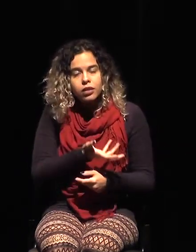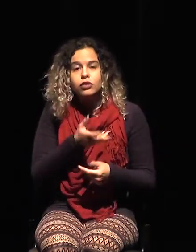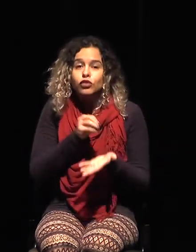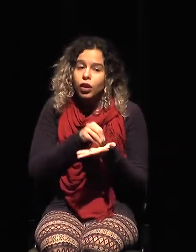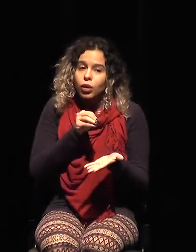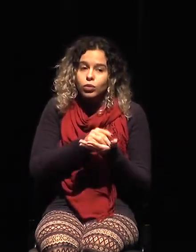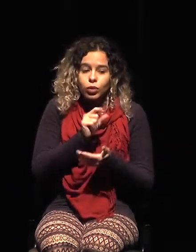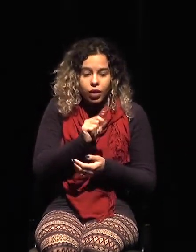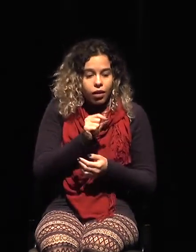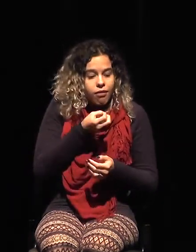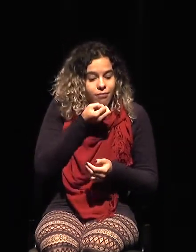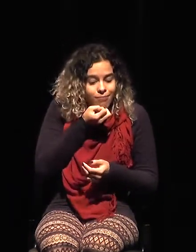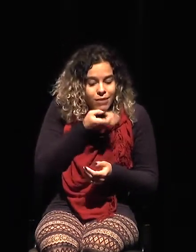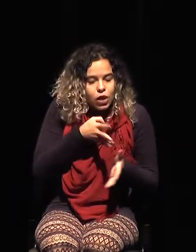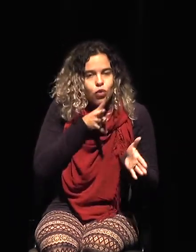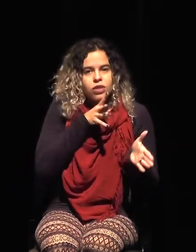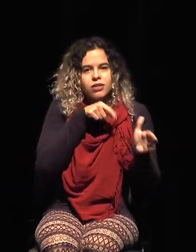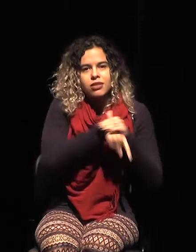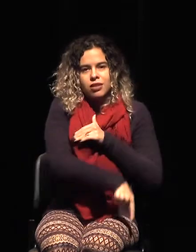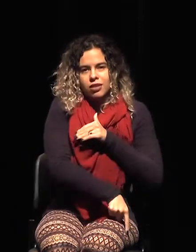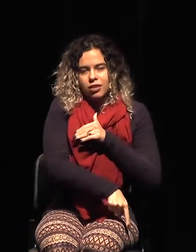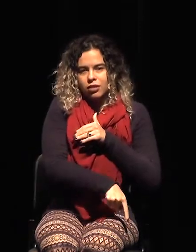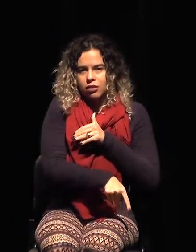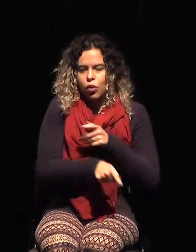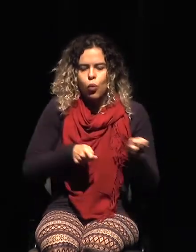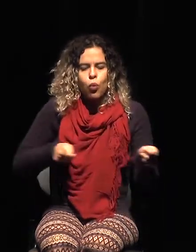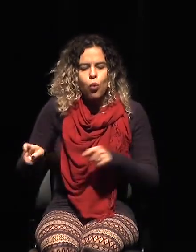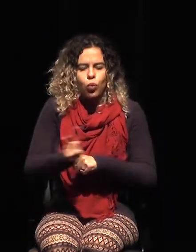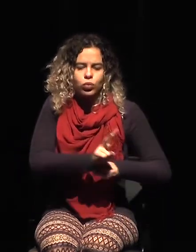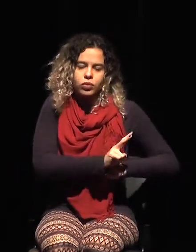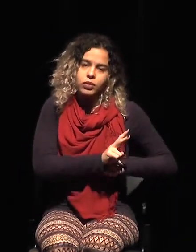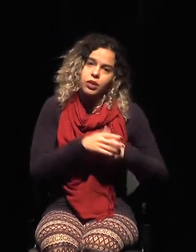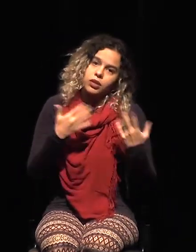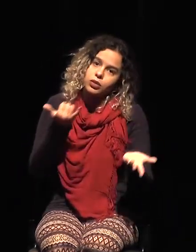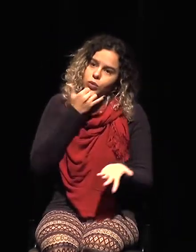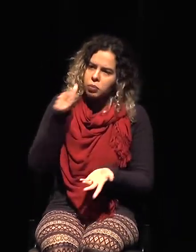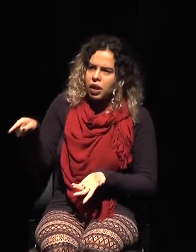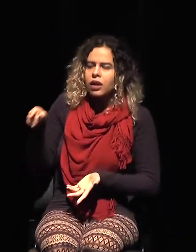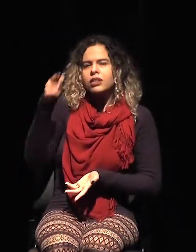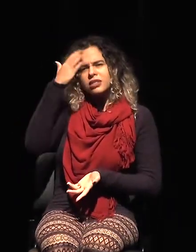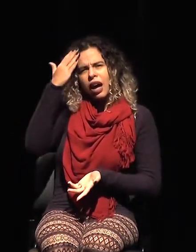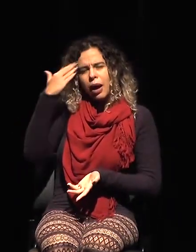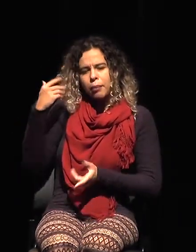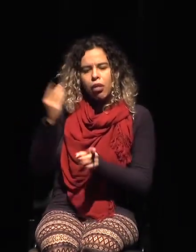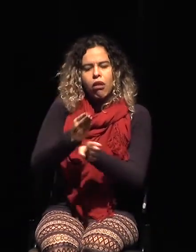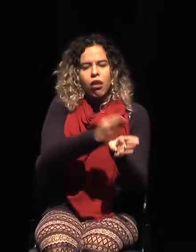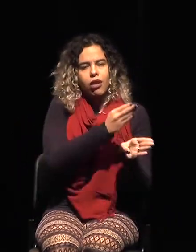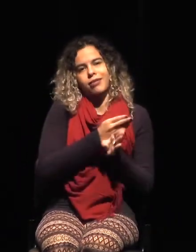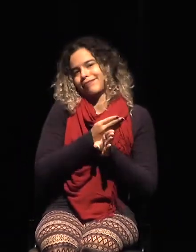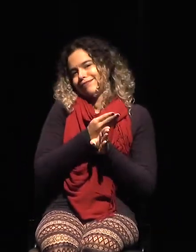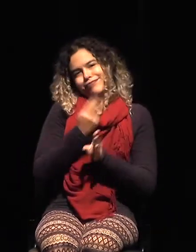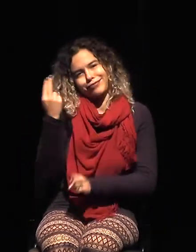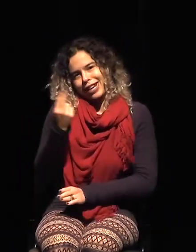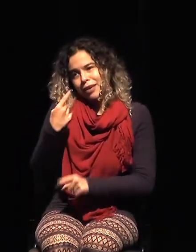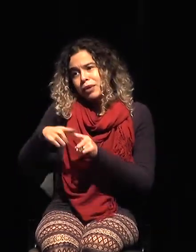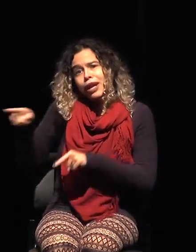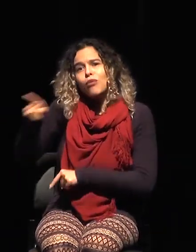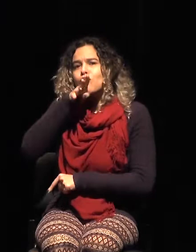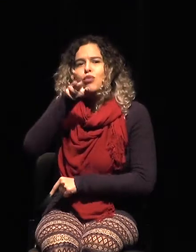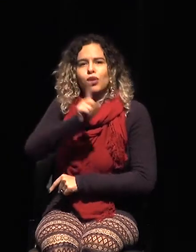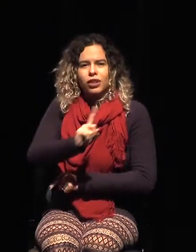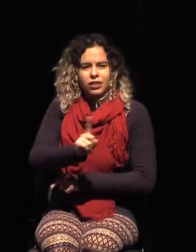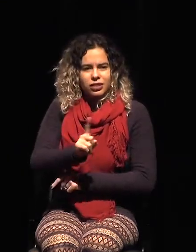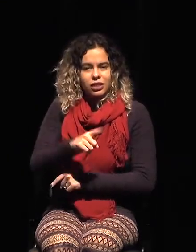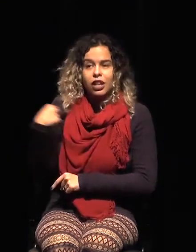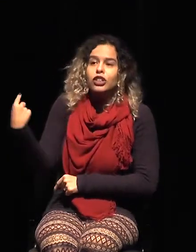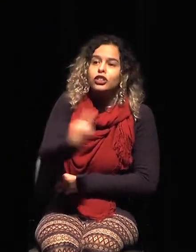esperar, por lo tanto, sacar más de lo que tienen los hechos. Y nosotros que tenemos el control,